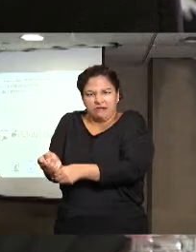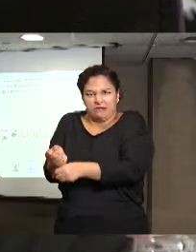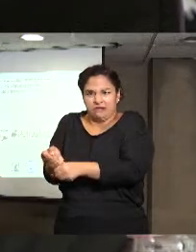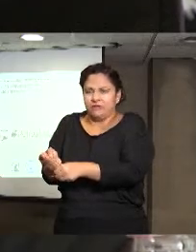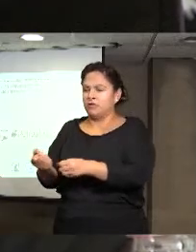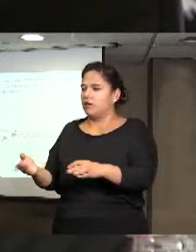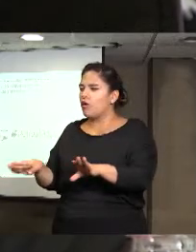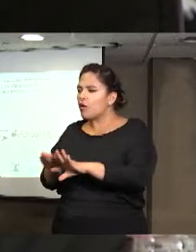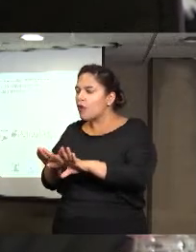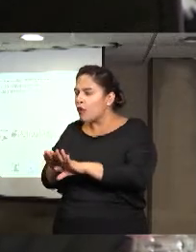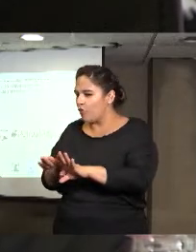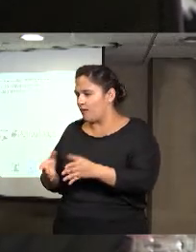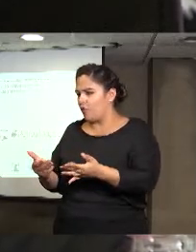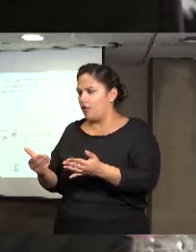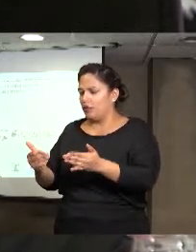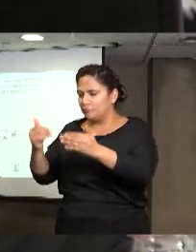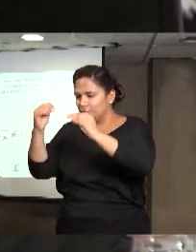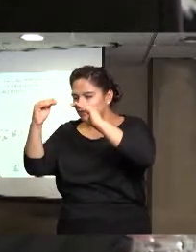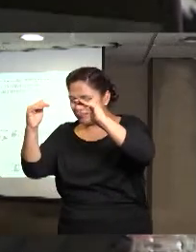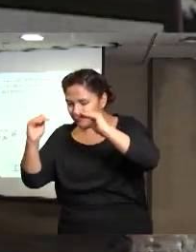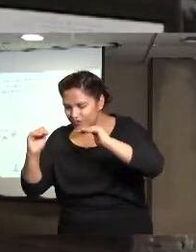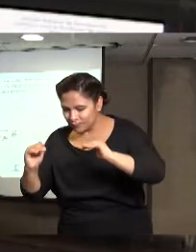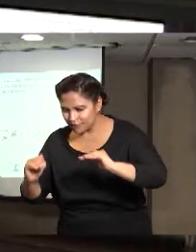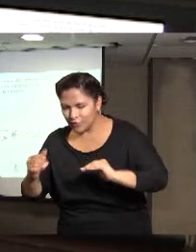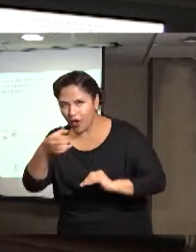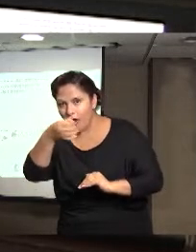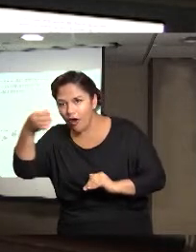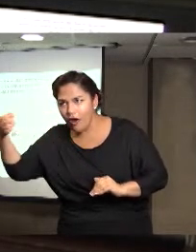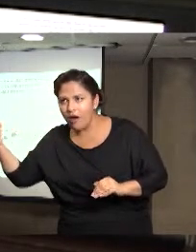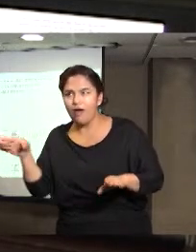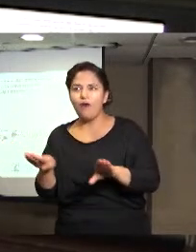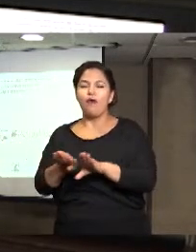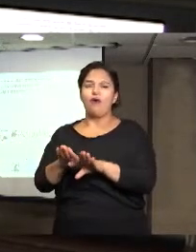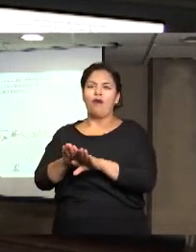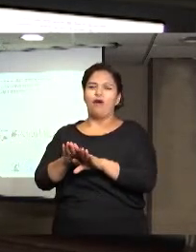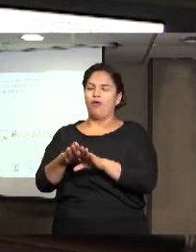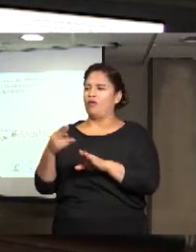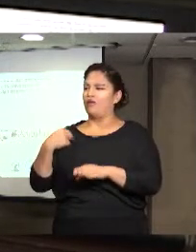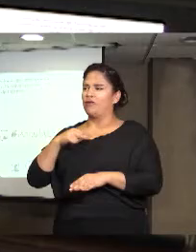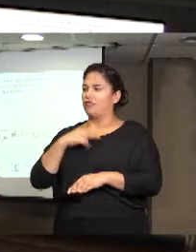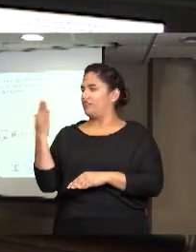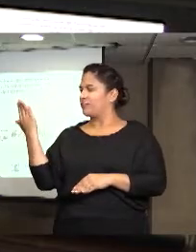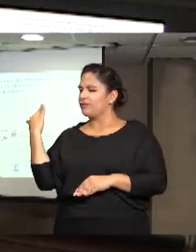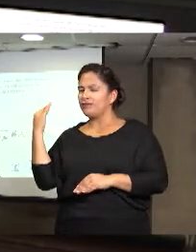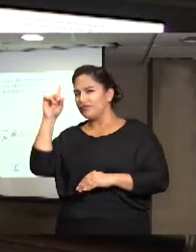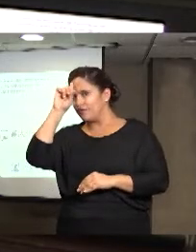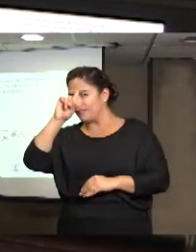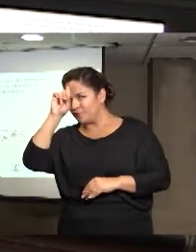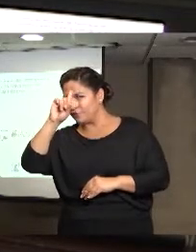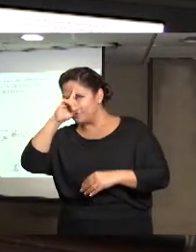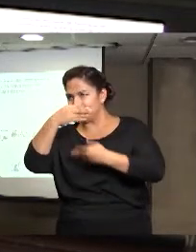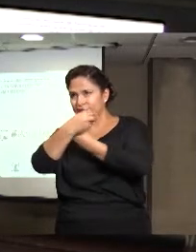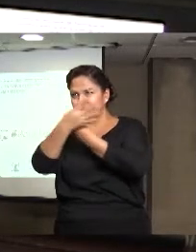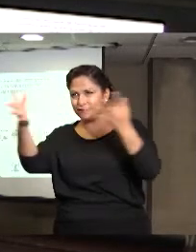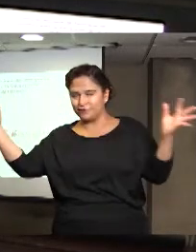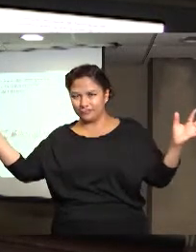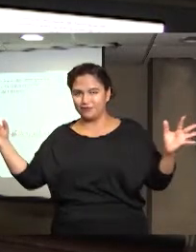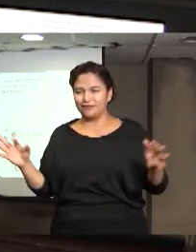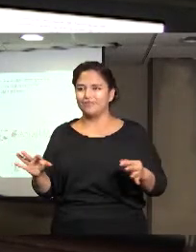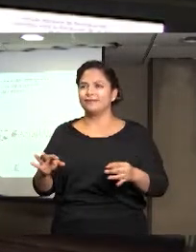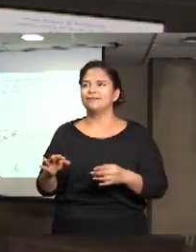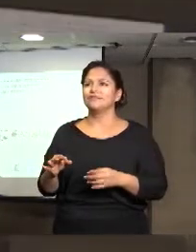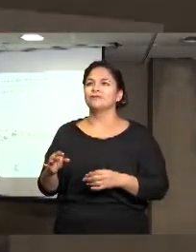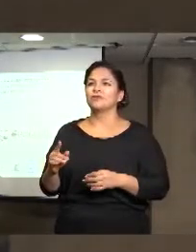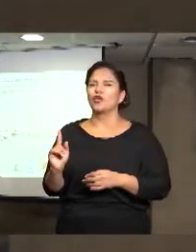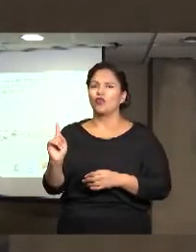mecanismos para atender a las víctimas. Son víctimas… Acabamos de sacar una recomendación, la recomendación sobre un caso